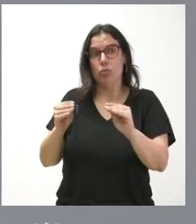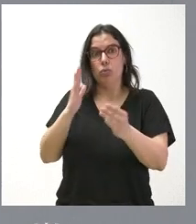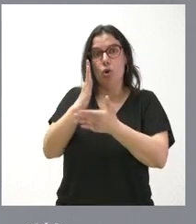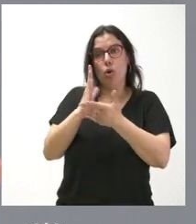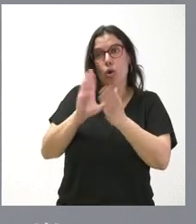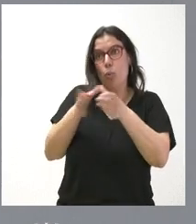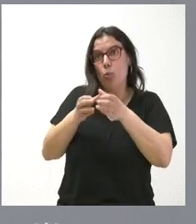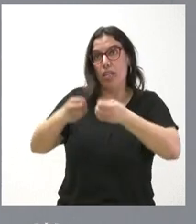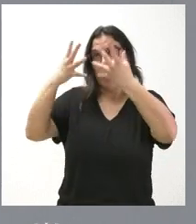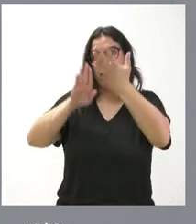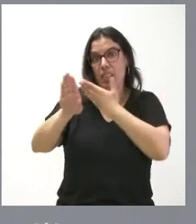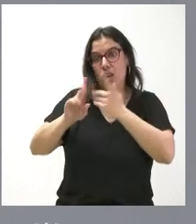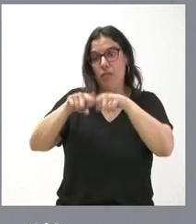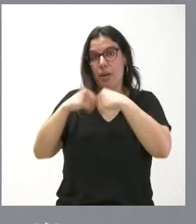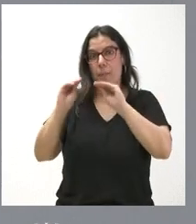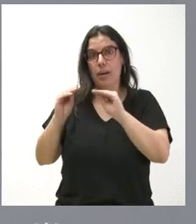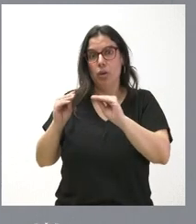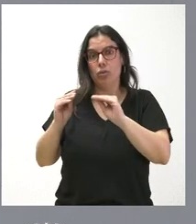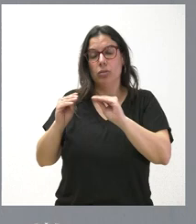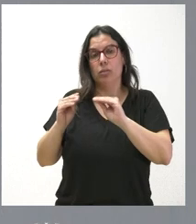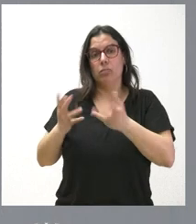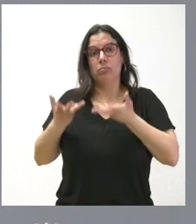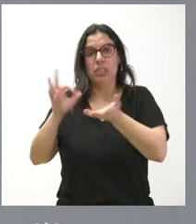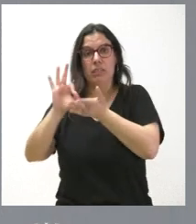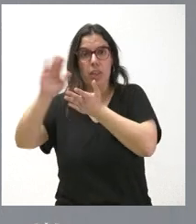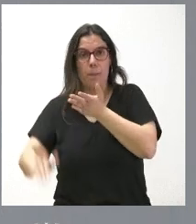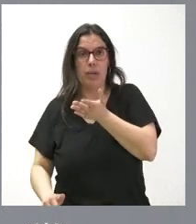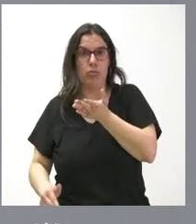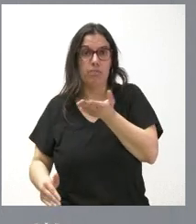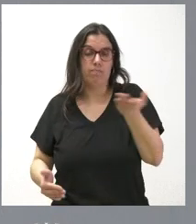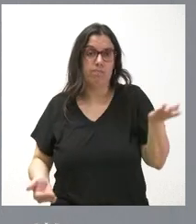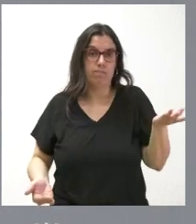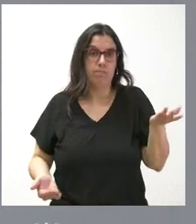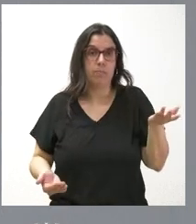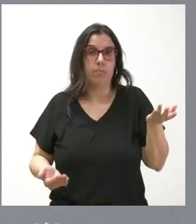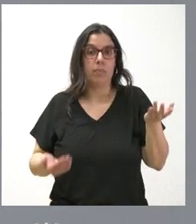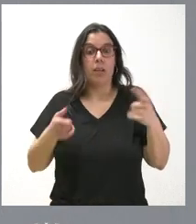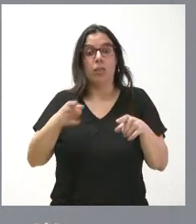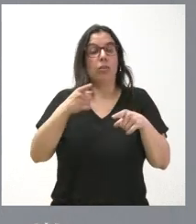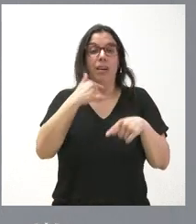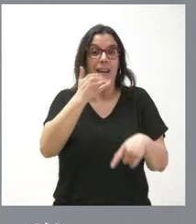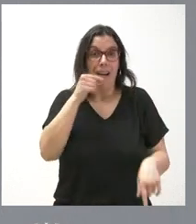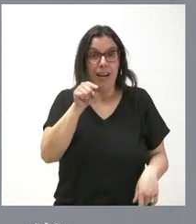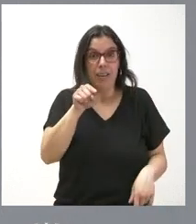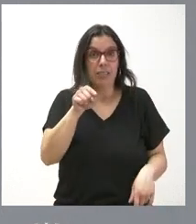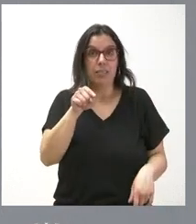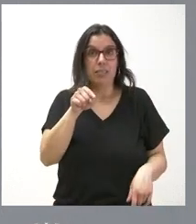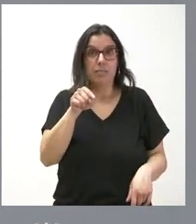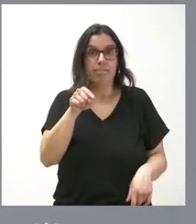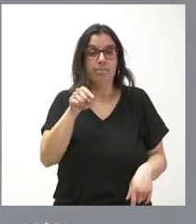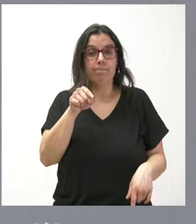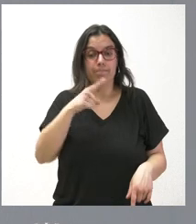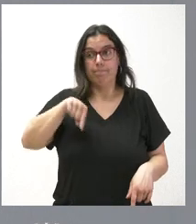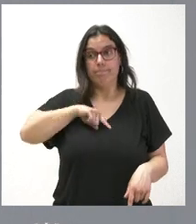de vecinos, su familia, recibieran menos impuestos que el resto de los ciudadanos. Y, por tanto, esta es una cosa que no